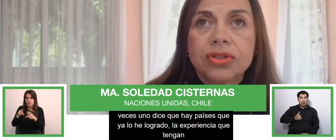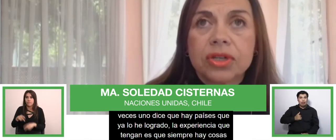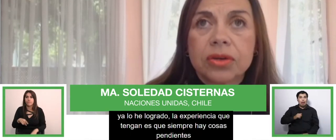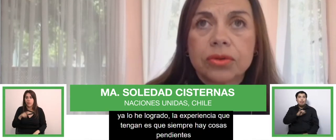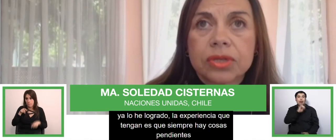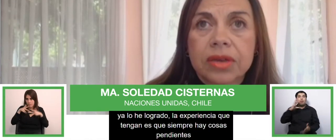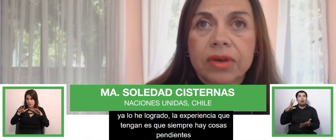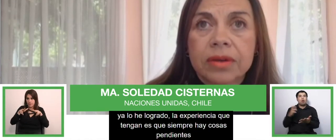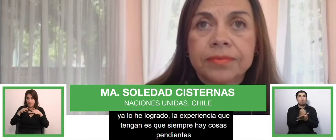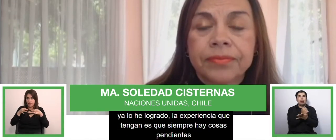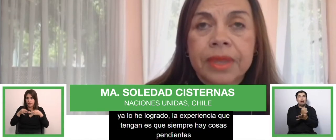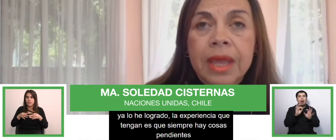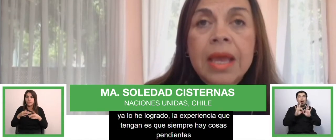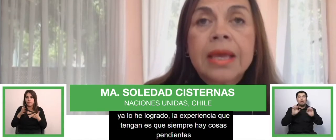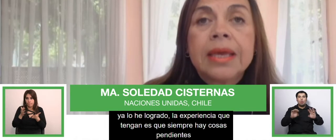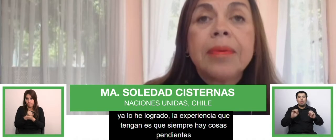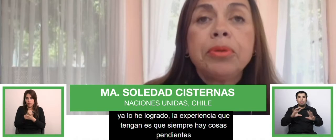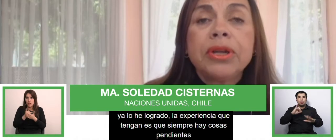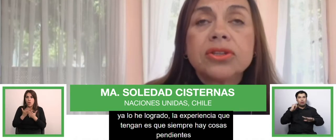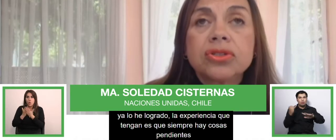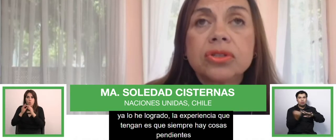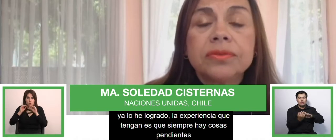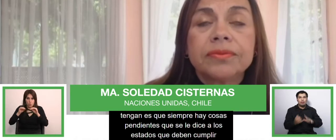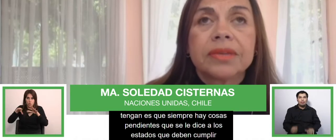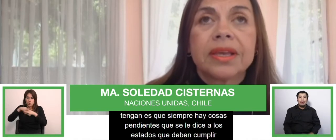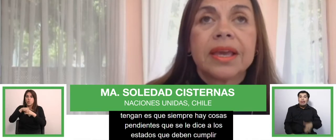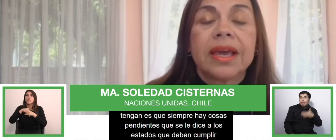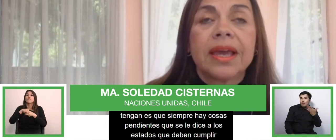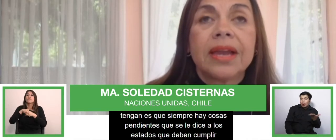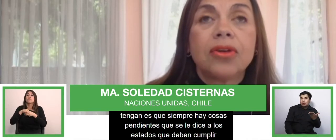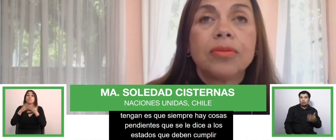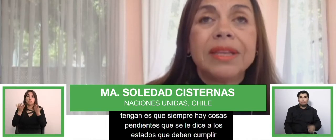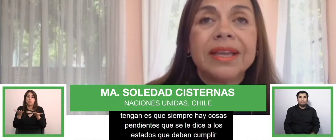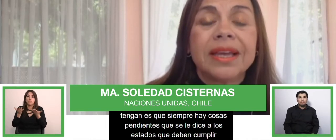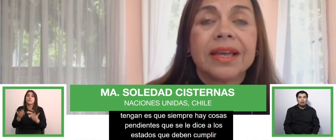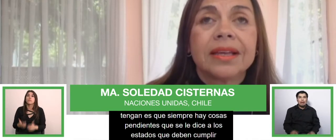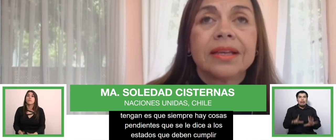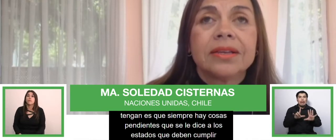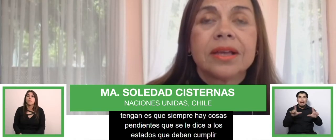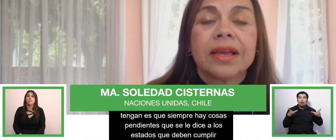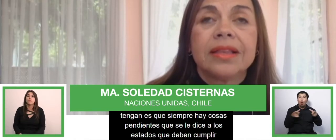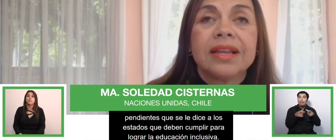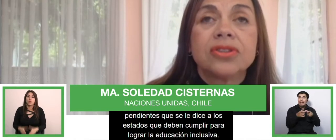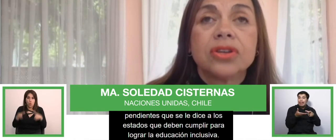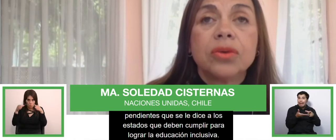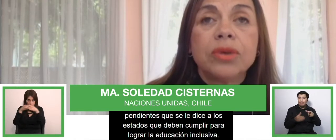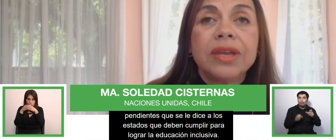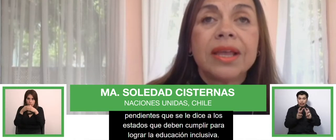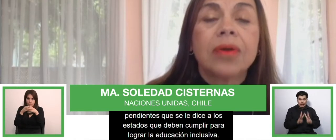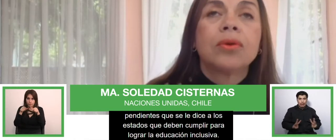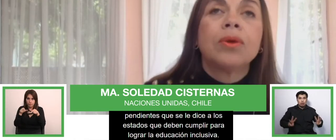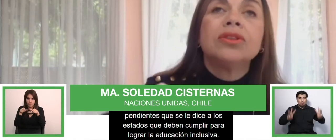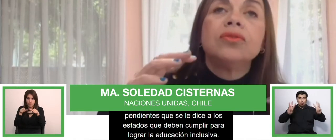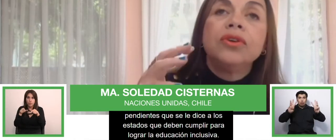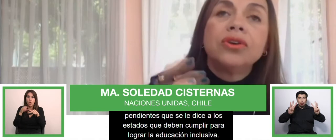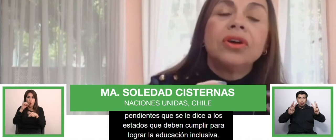lograr la educación inclusiva. Y es por eso que el Comité de Naciones